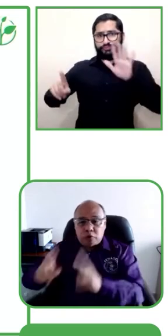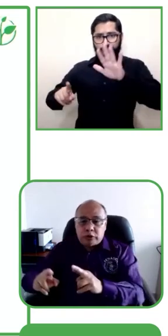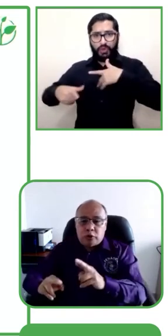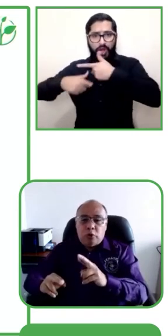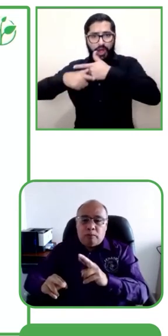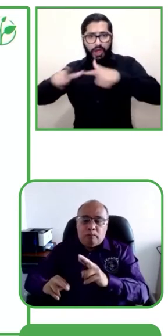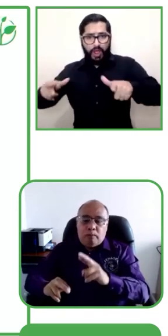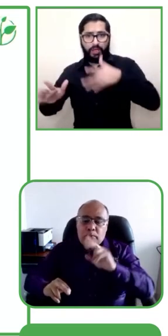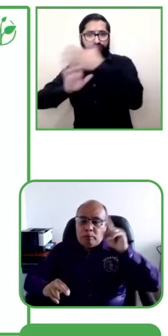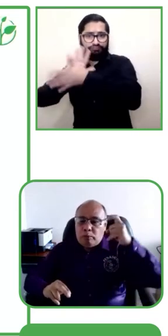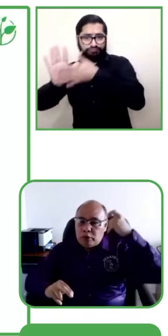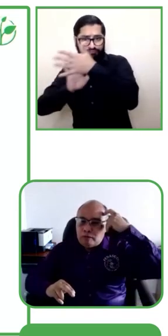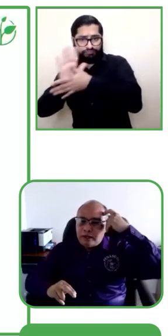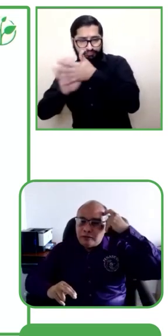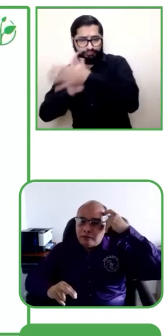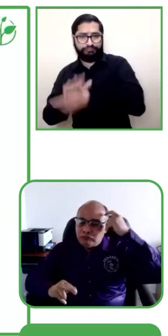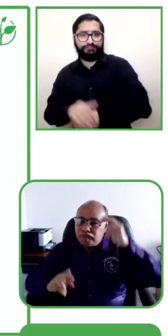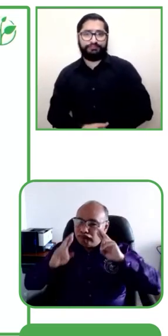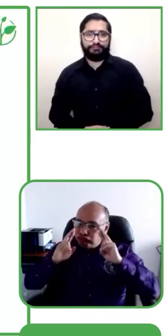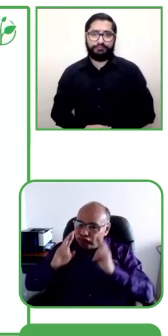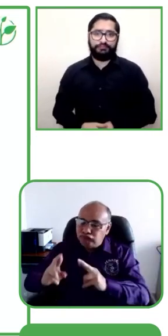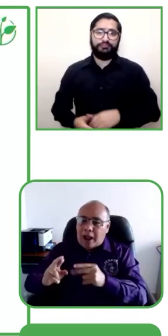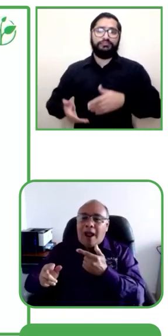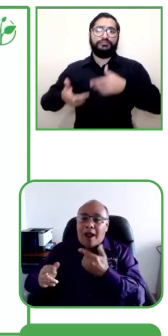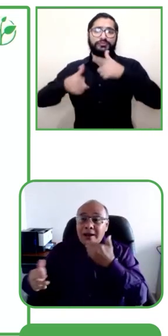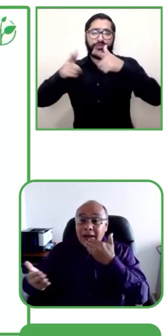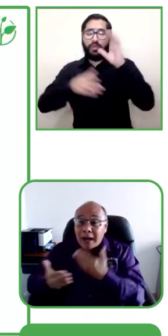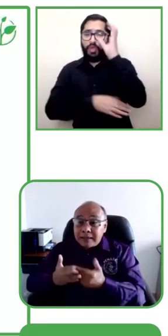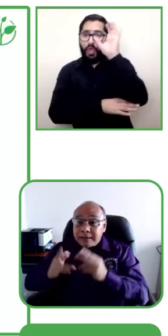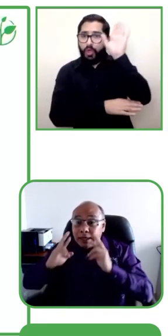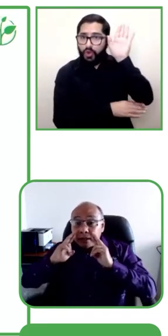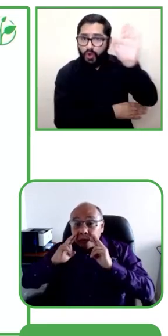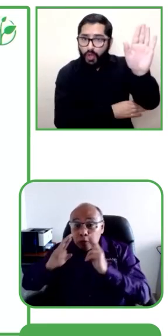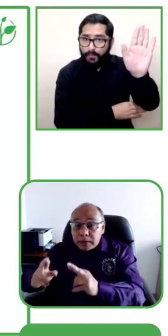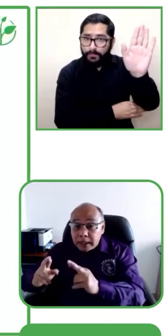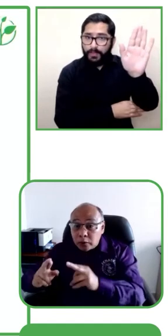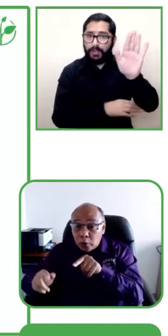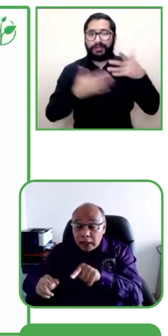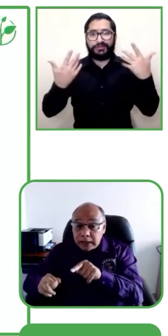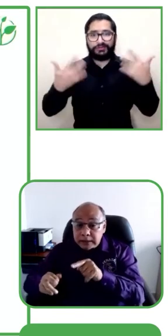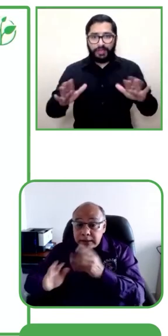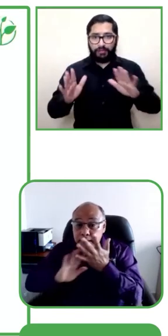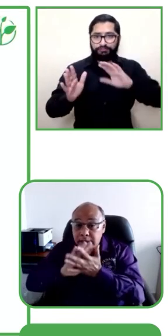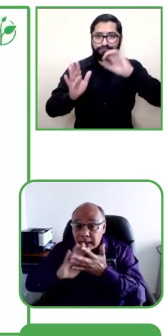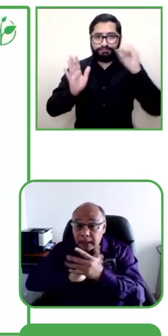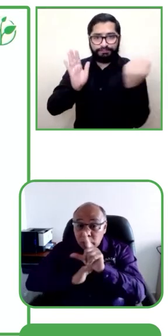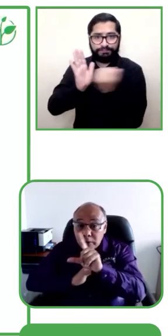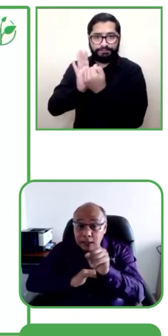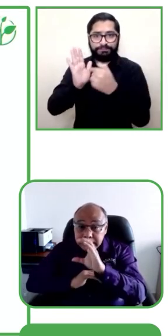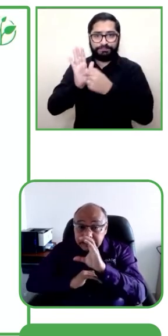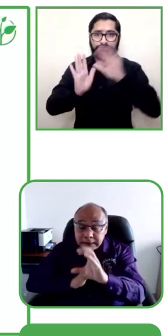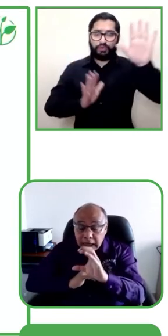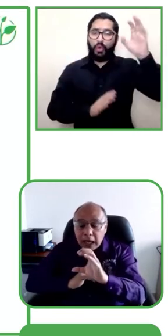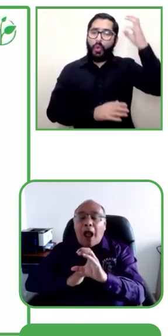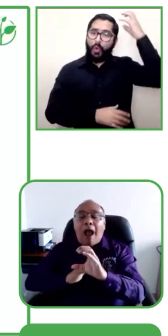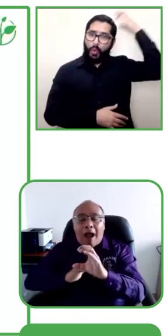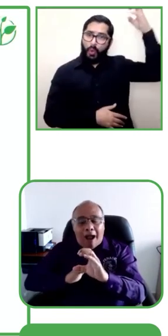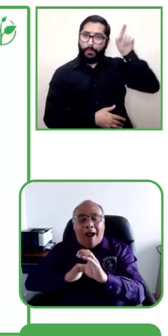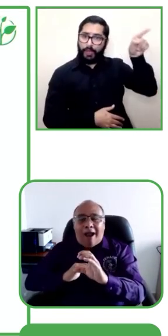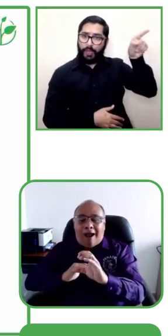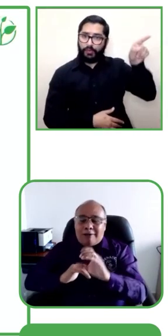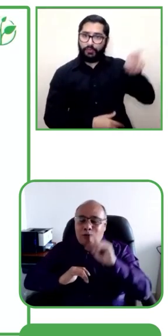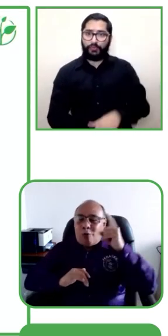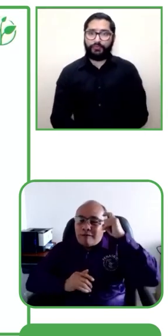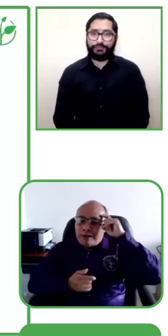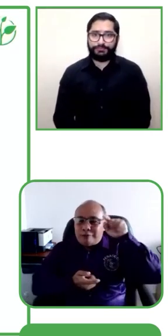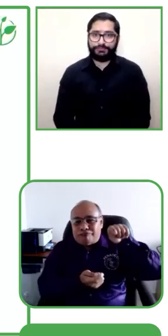lengua de señas colombiana, la cual está reconocida también por el Estado. Y gracias a ese reconocimiento de nuestra lengua de